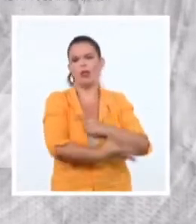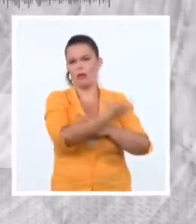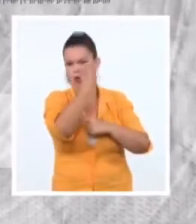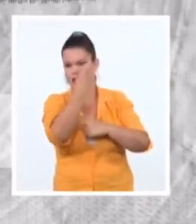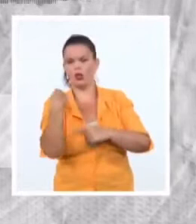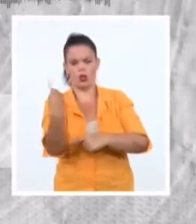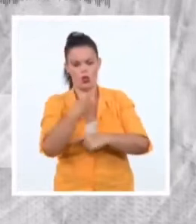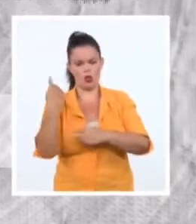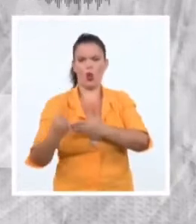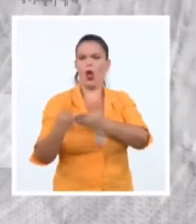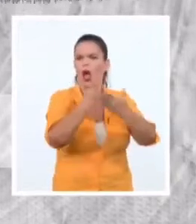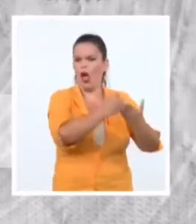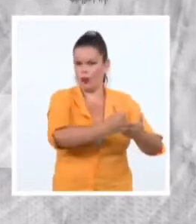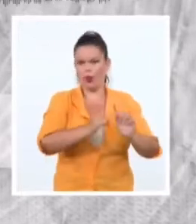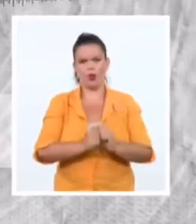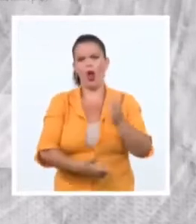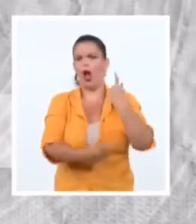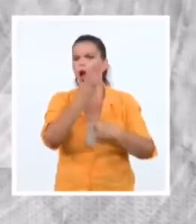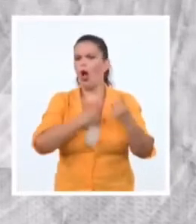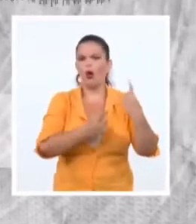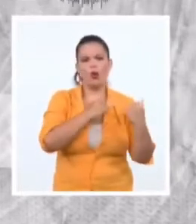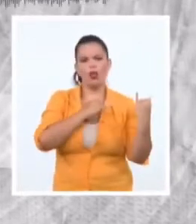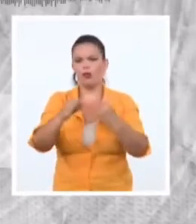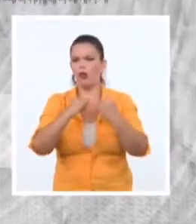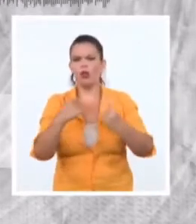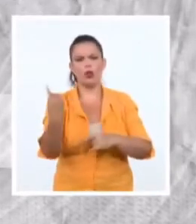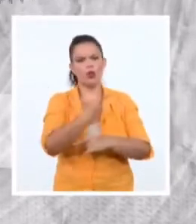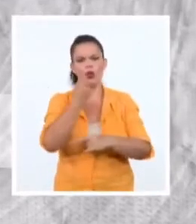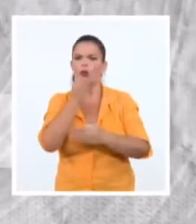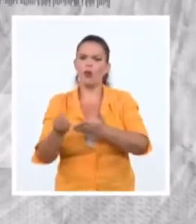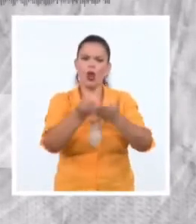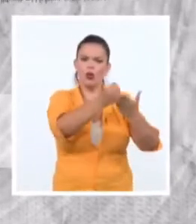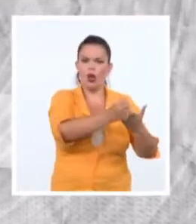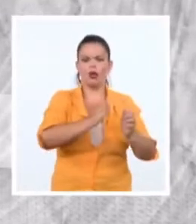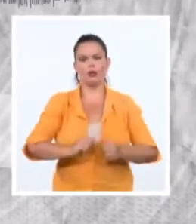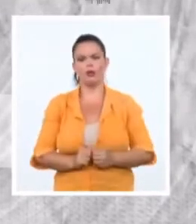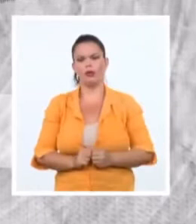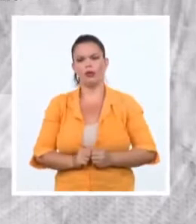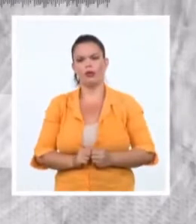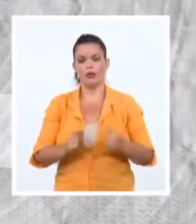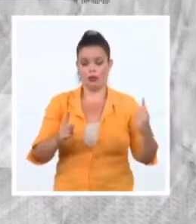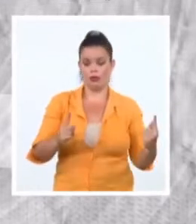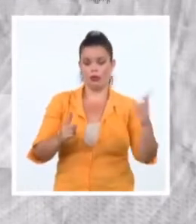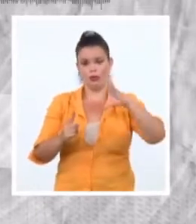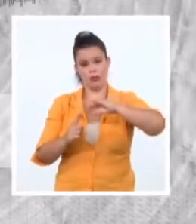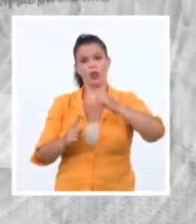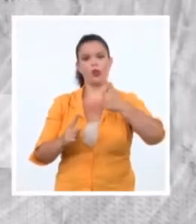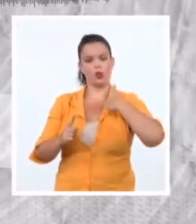lo repartimos, difundimos, o cualquier otra cosa que tú pienses que sea muy útil. Me siento orgulloso de